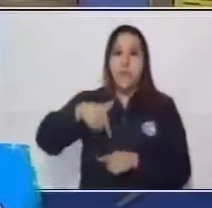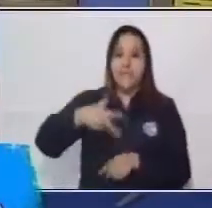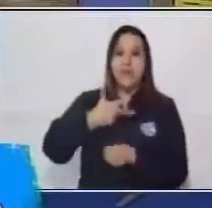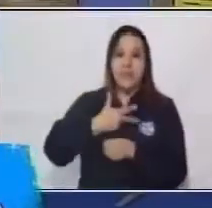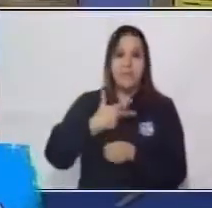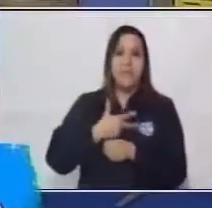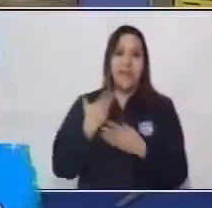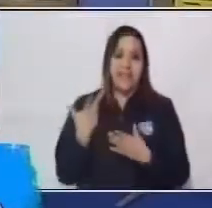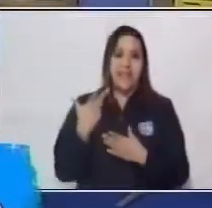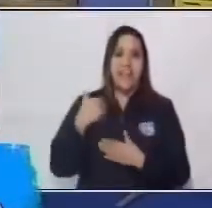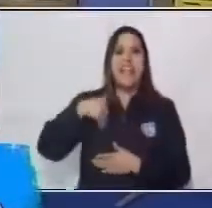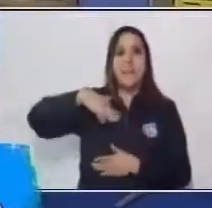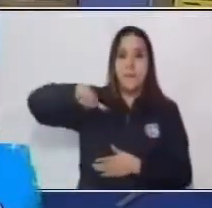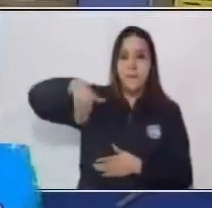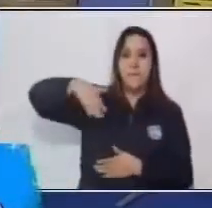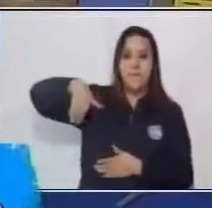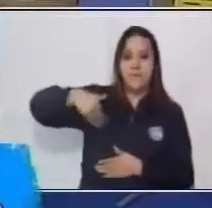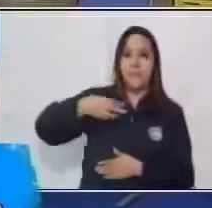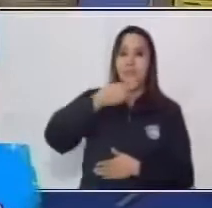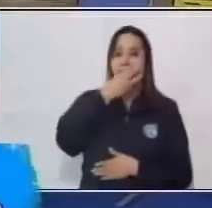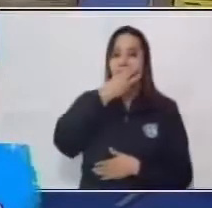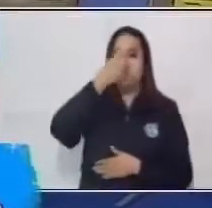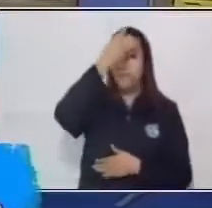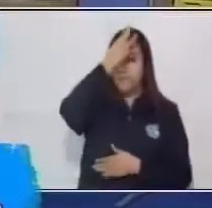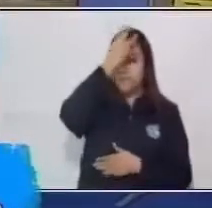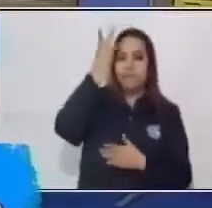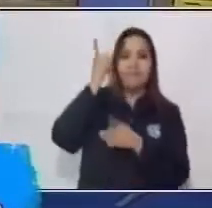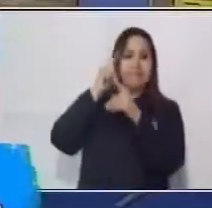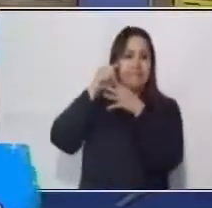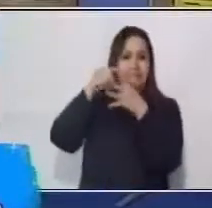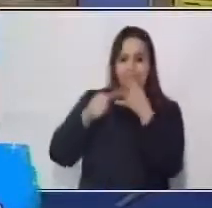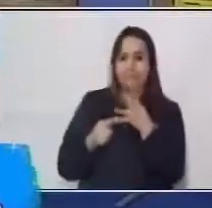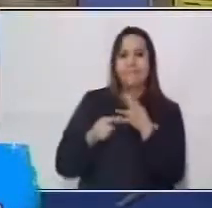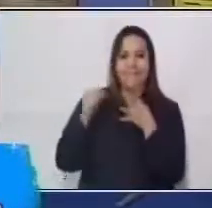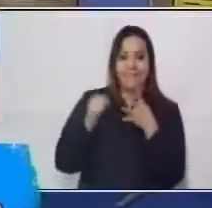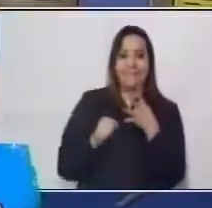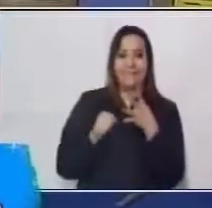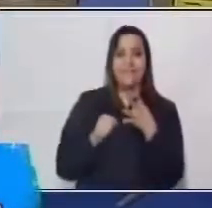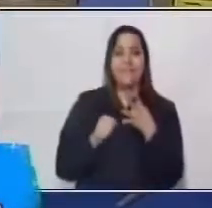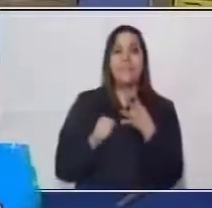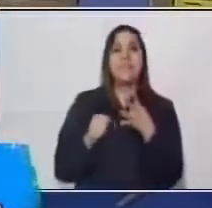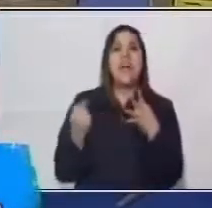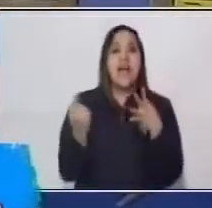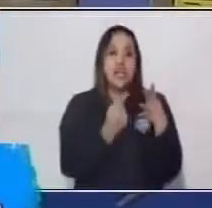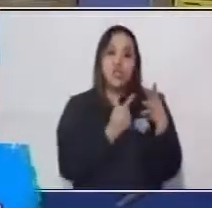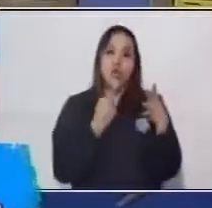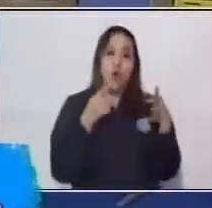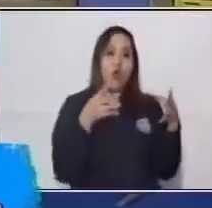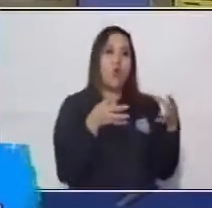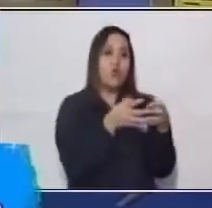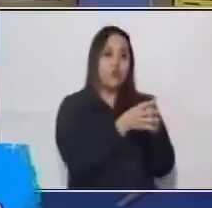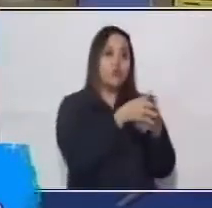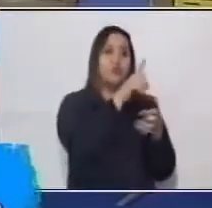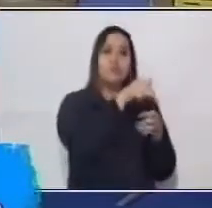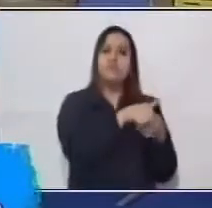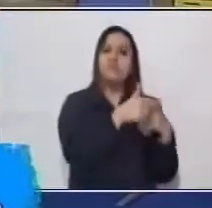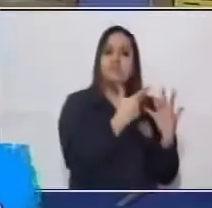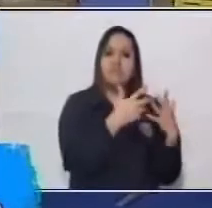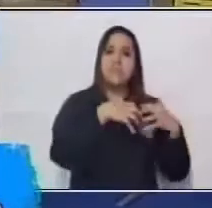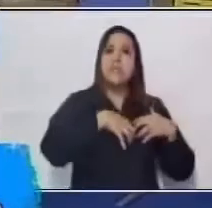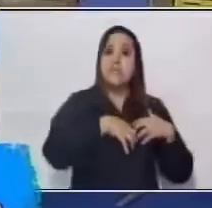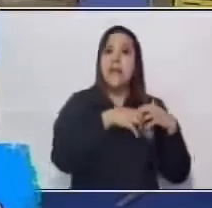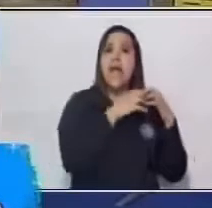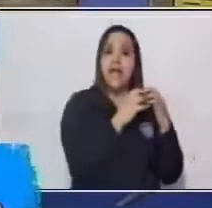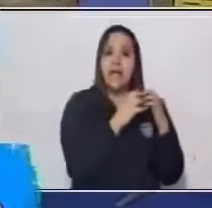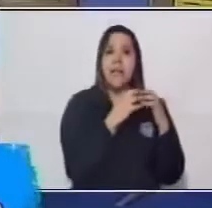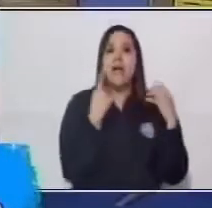Quiche, Mam, Poconchi, etc. Entonces, todos los que se han creado en idioma